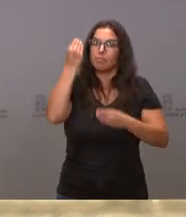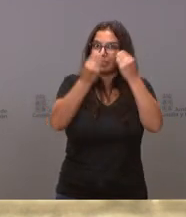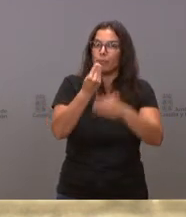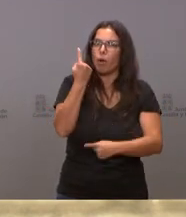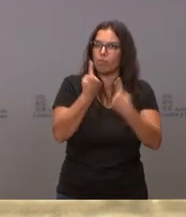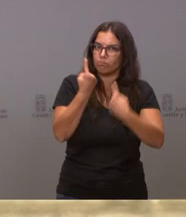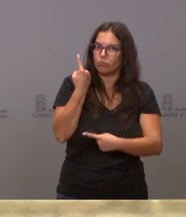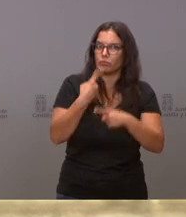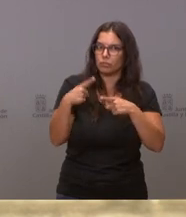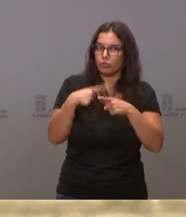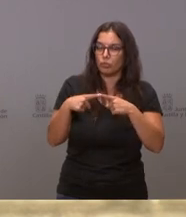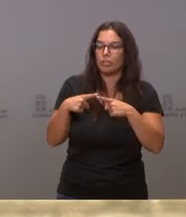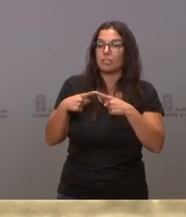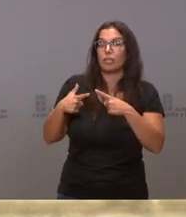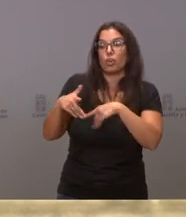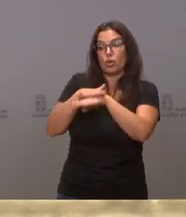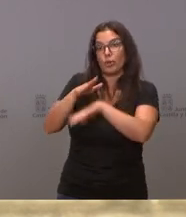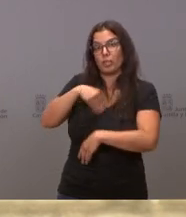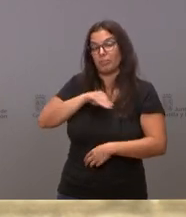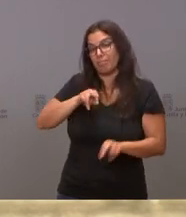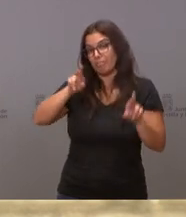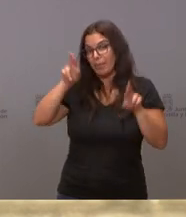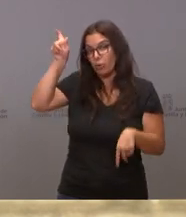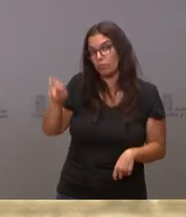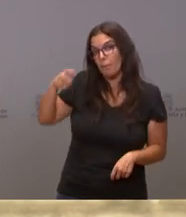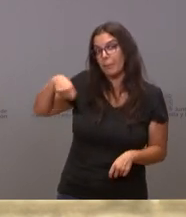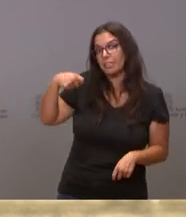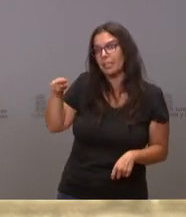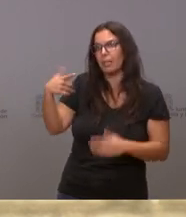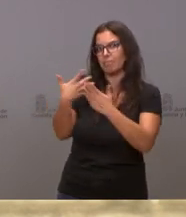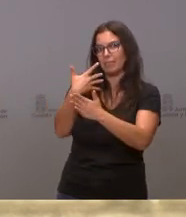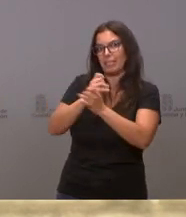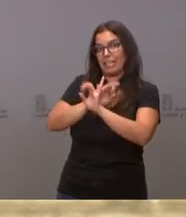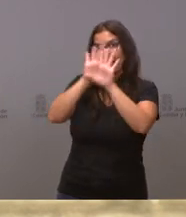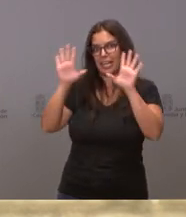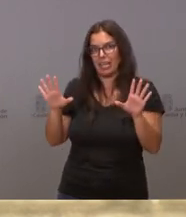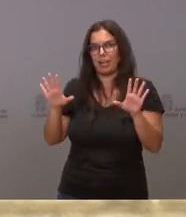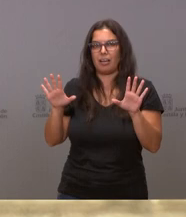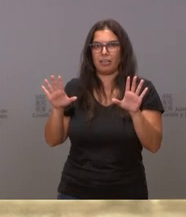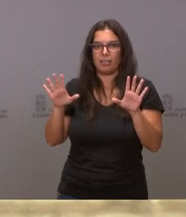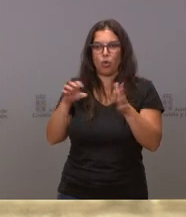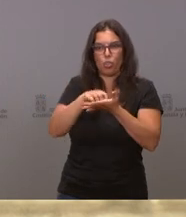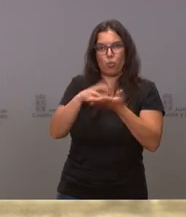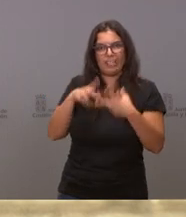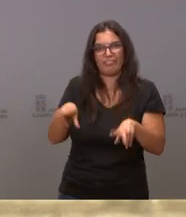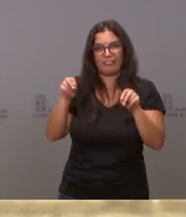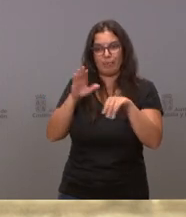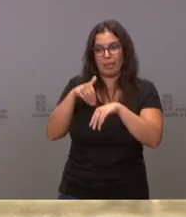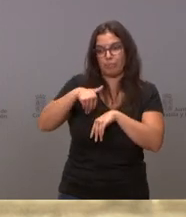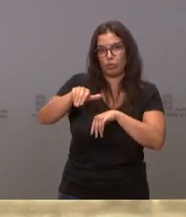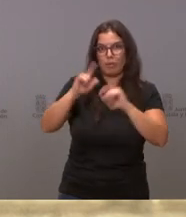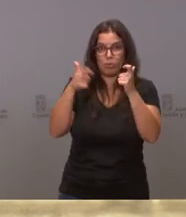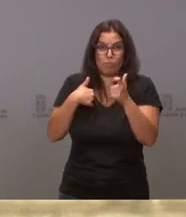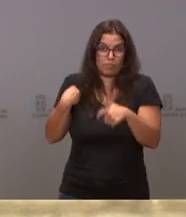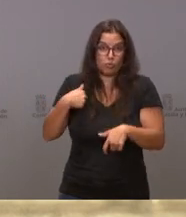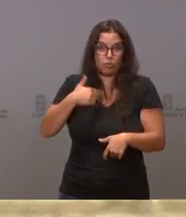España, y espero que el presidente pueda despejar esa duda, el presidente del Gobierno de España, en la reunión que le he pedido.